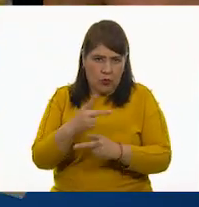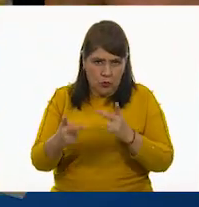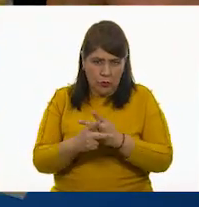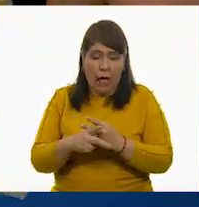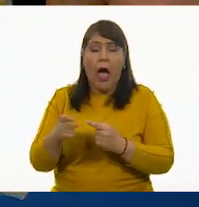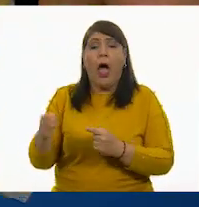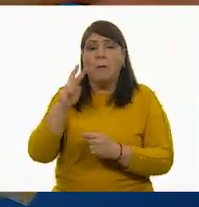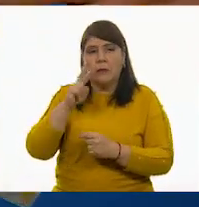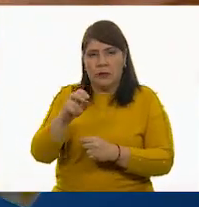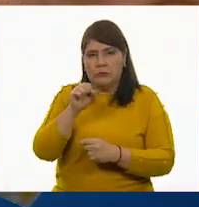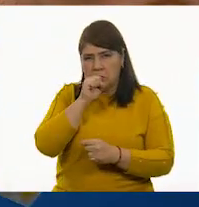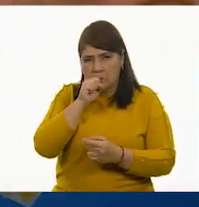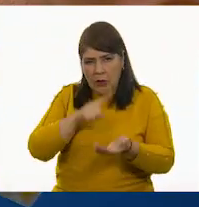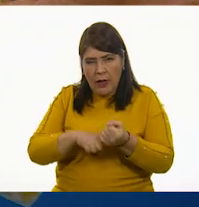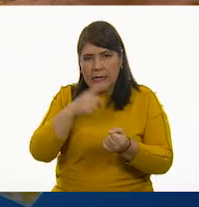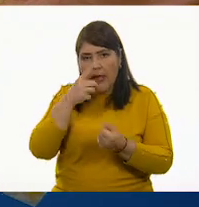México.